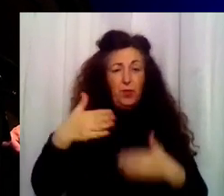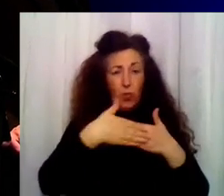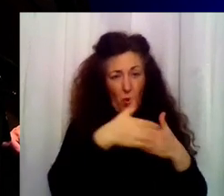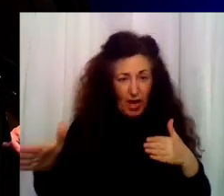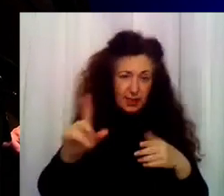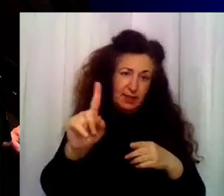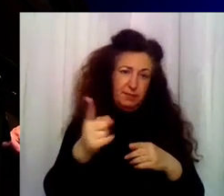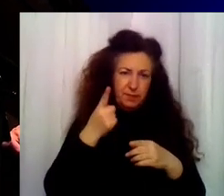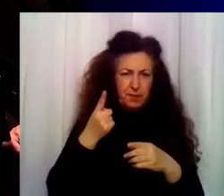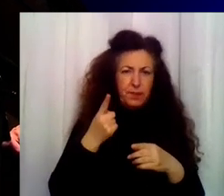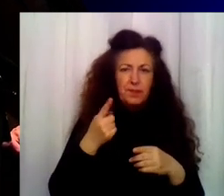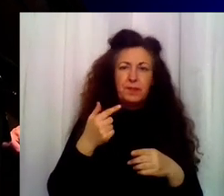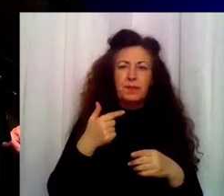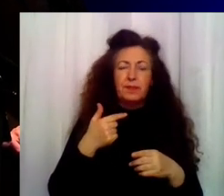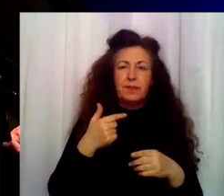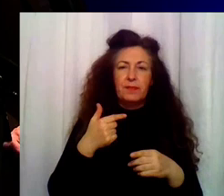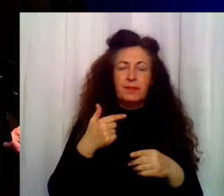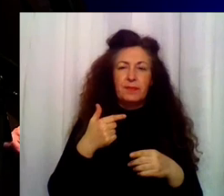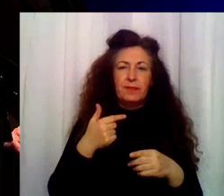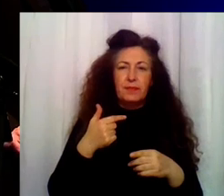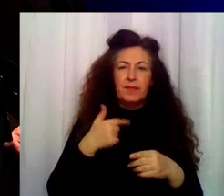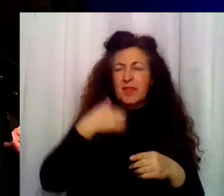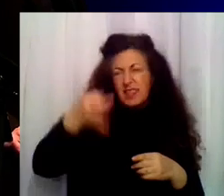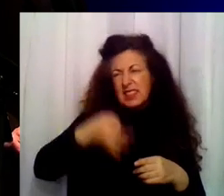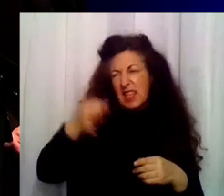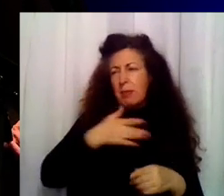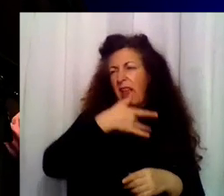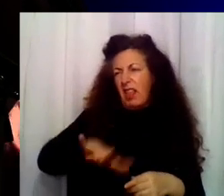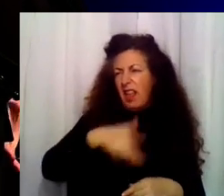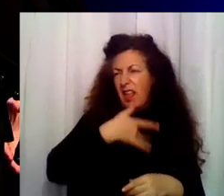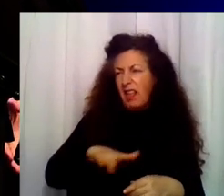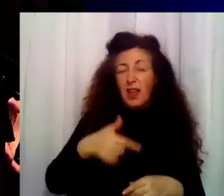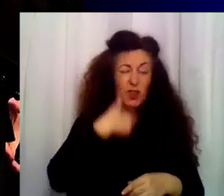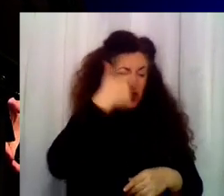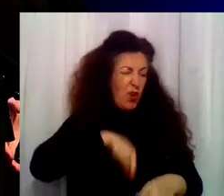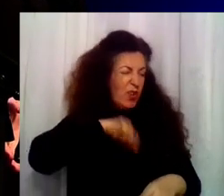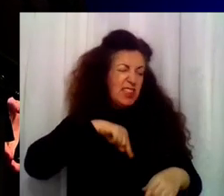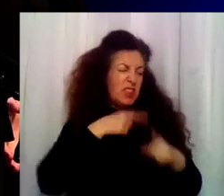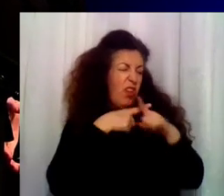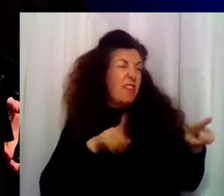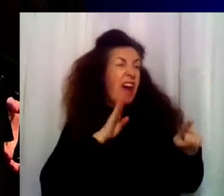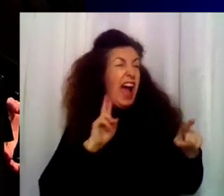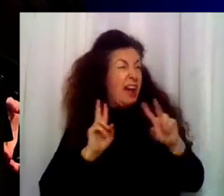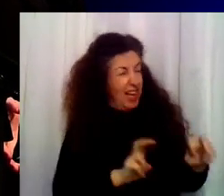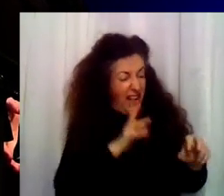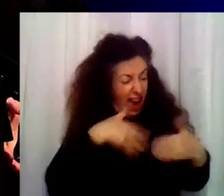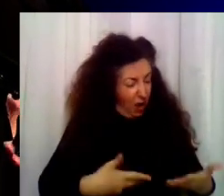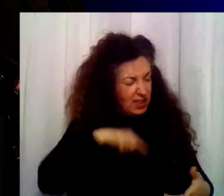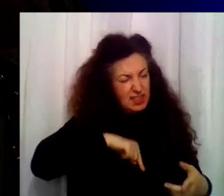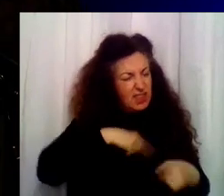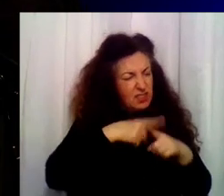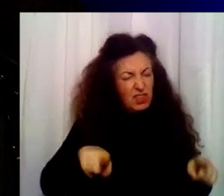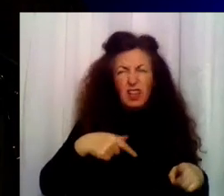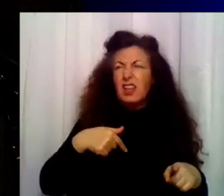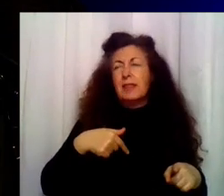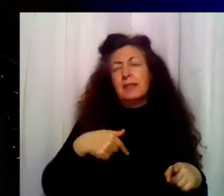Siempre estoy cediendo. Hugo, yo... Yo ya no soy la misma que entró aquí. Pero yo sí. Mira, no quiero pelearme. Ni por